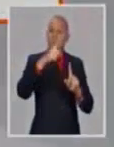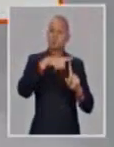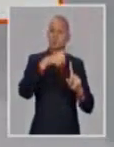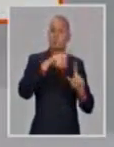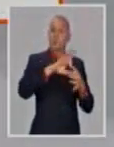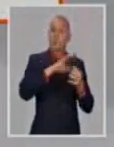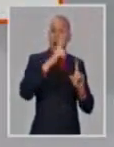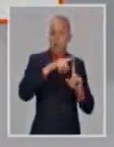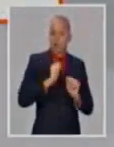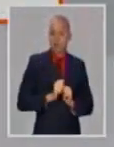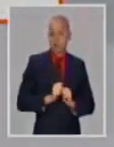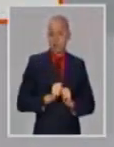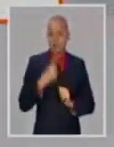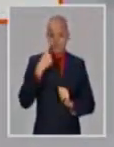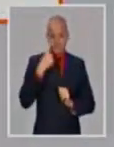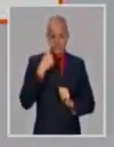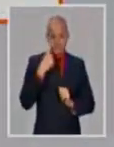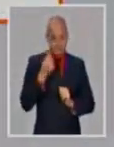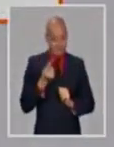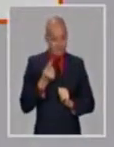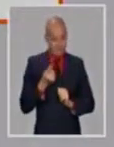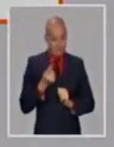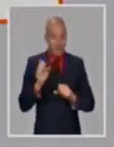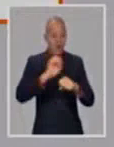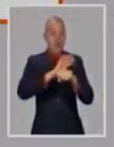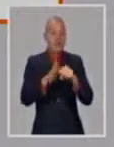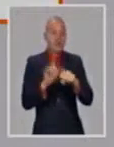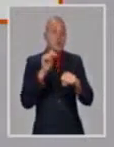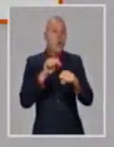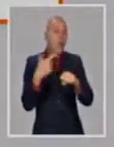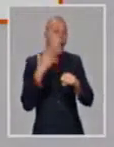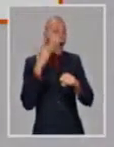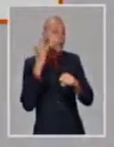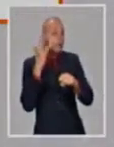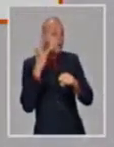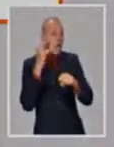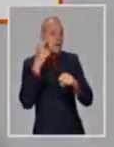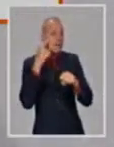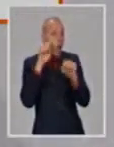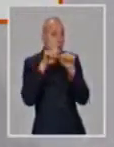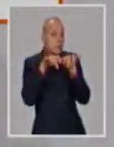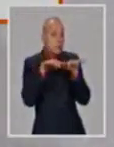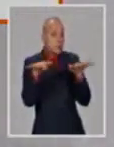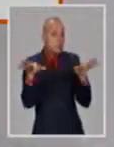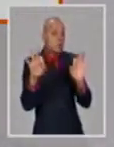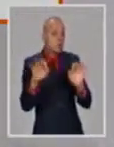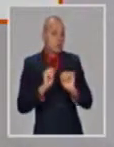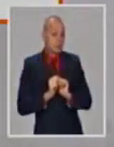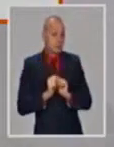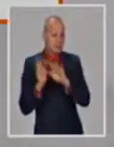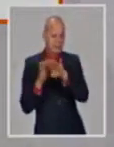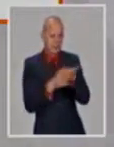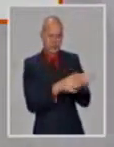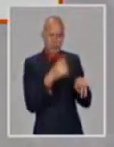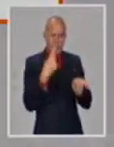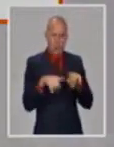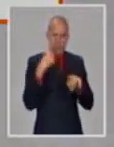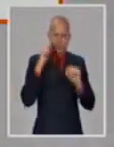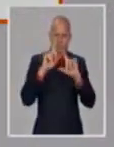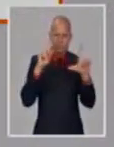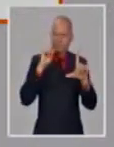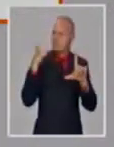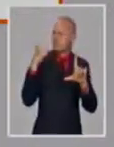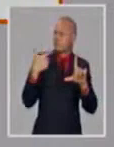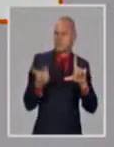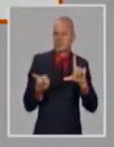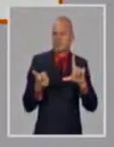y Guantánamo. Es decir, se ha diseminado, se ha diseminado. Y la siguiente, se refiere